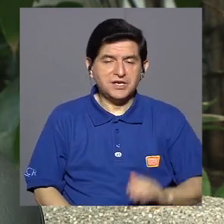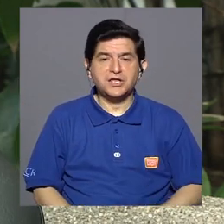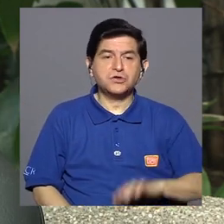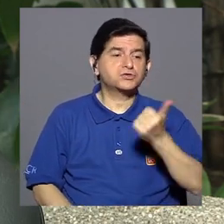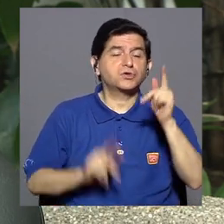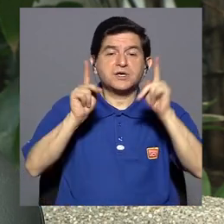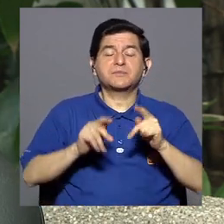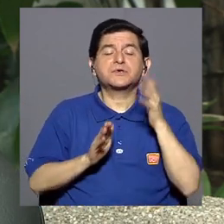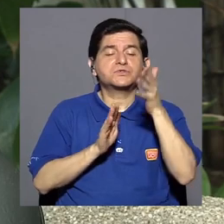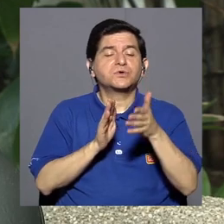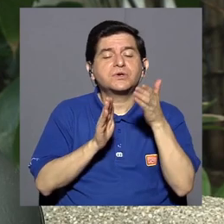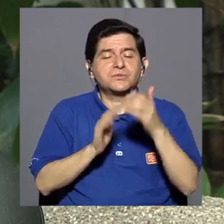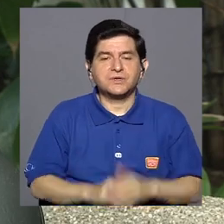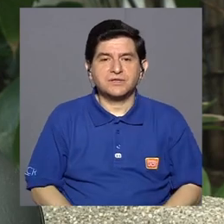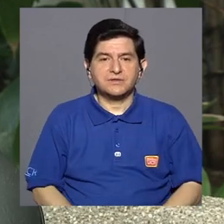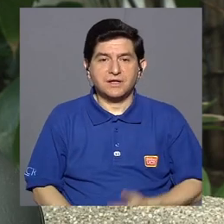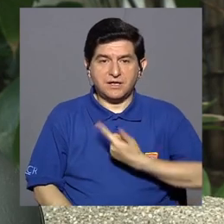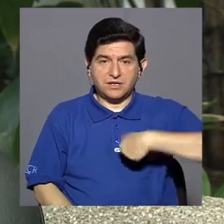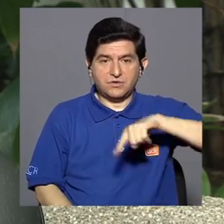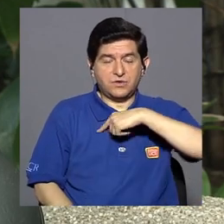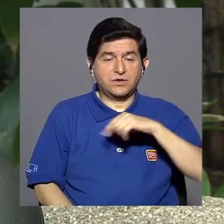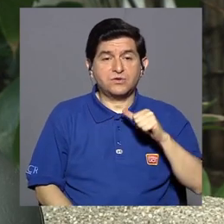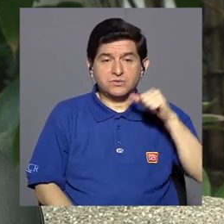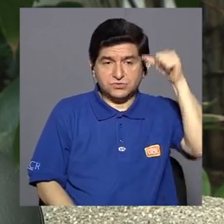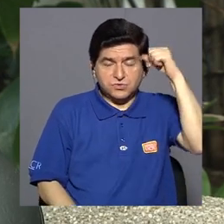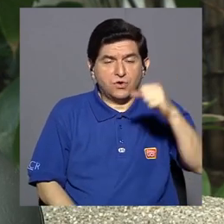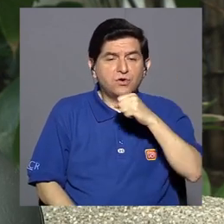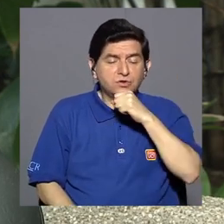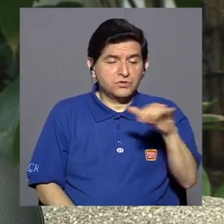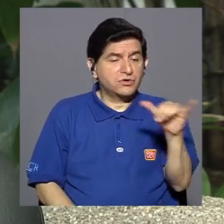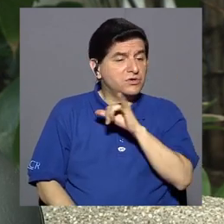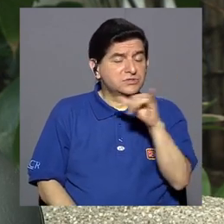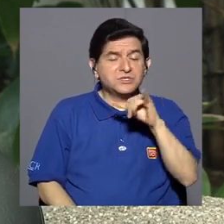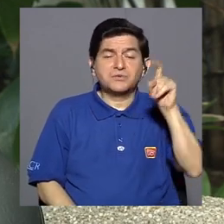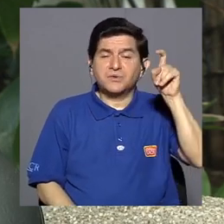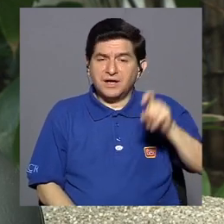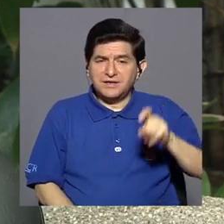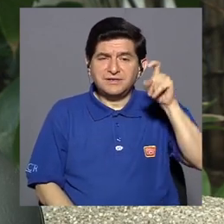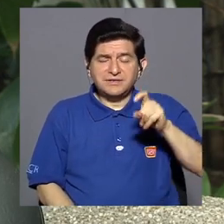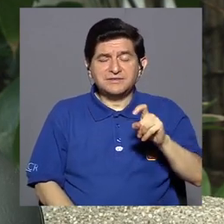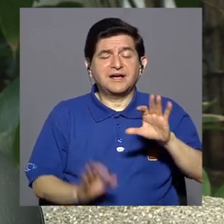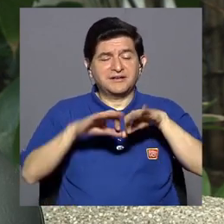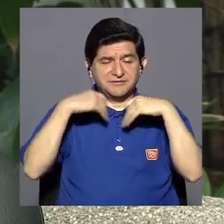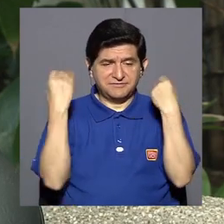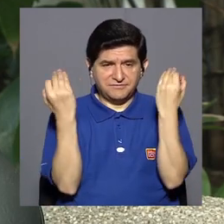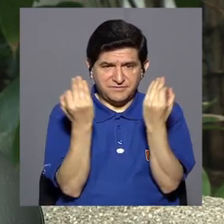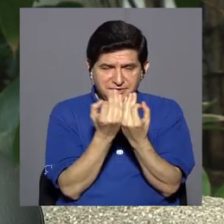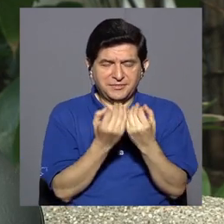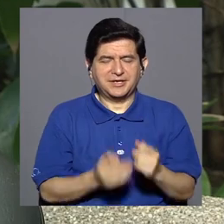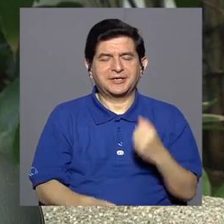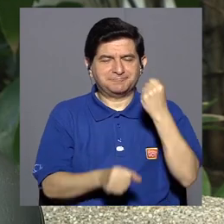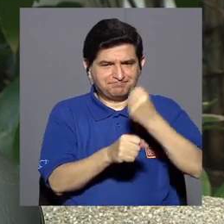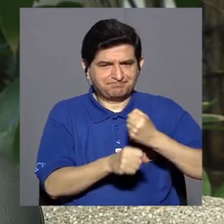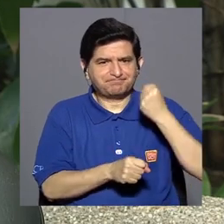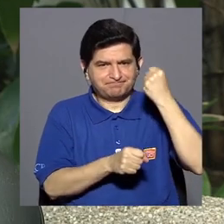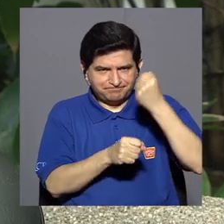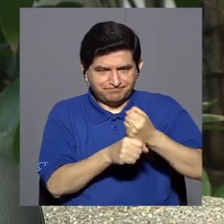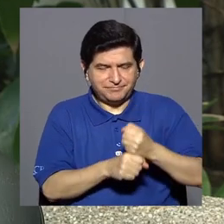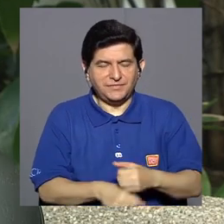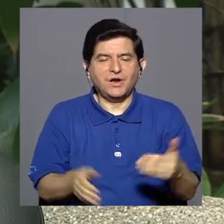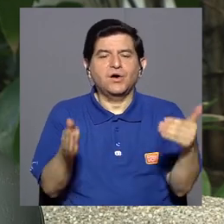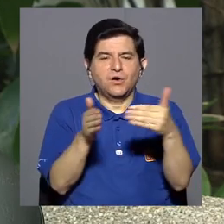y de alguna forma cuando estamos más grandes es posible que también necesite la familia generar esfuerzos